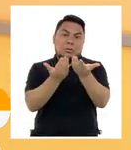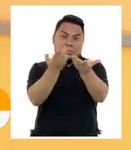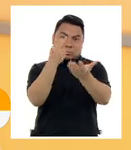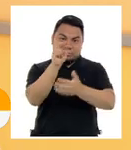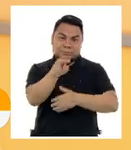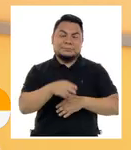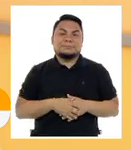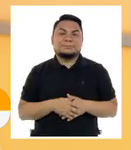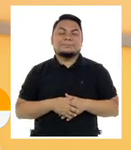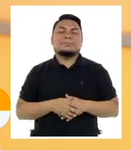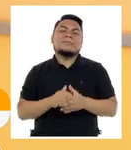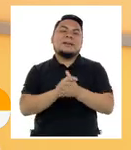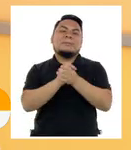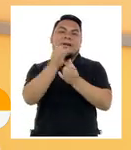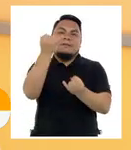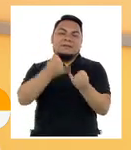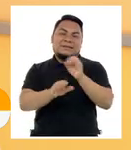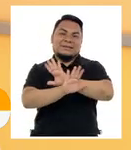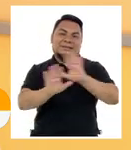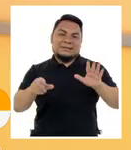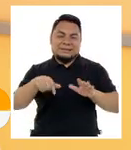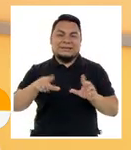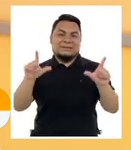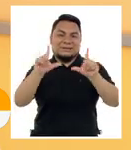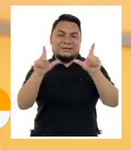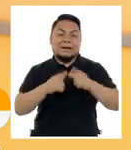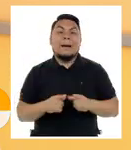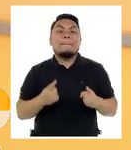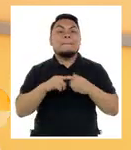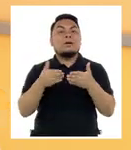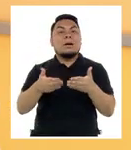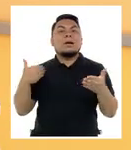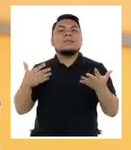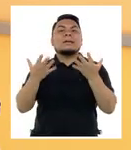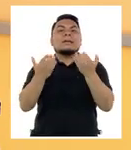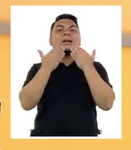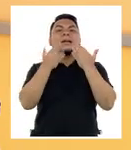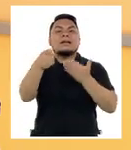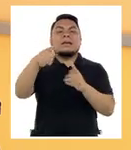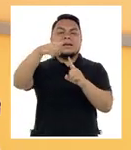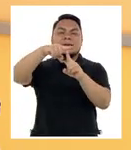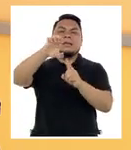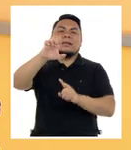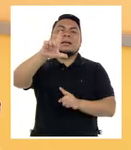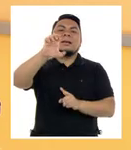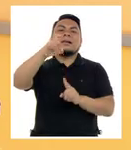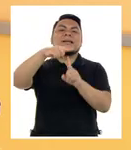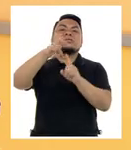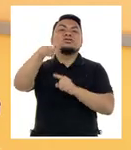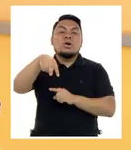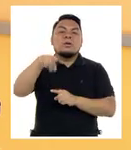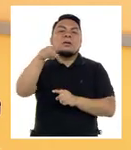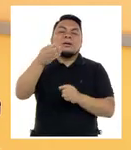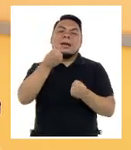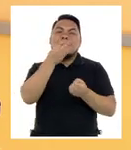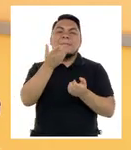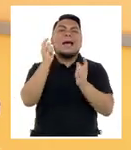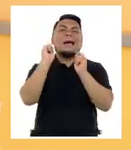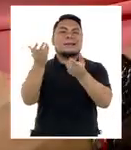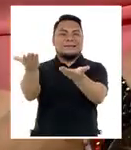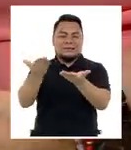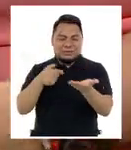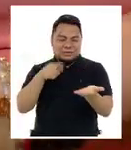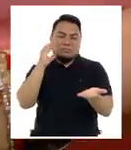apareciendo en pantalla amigos así estamos llegando al final del programa pero antes quiero agradecer a Teletón que me ha enviado un bambú